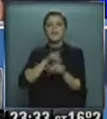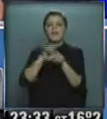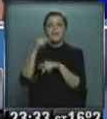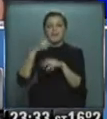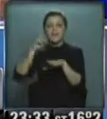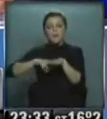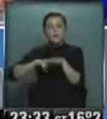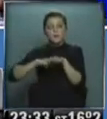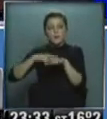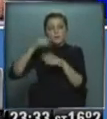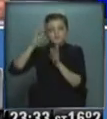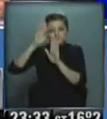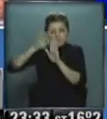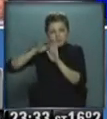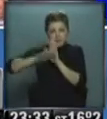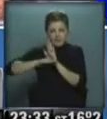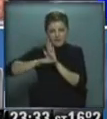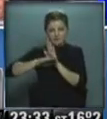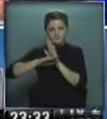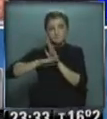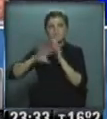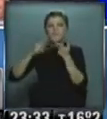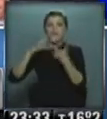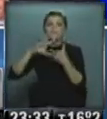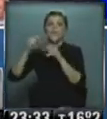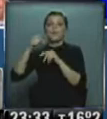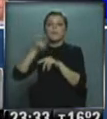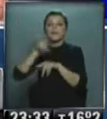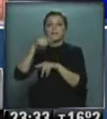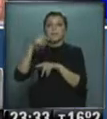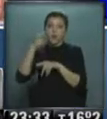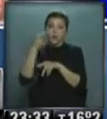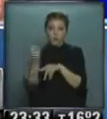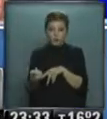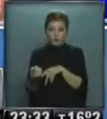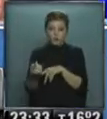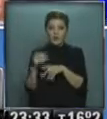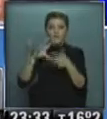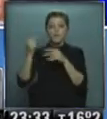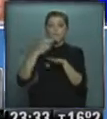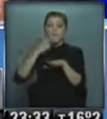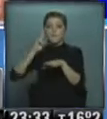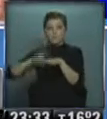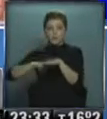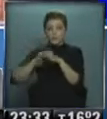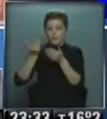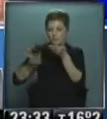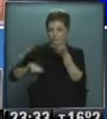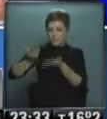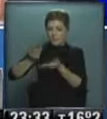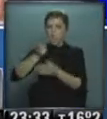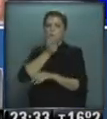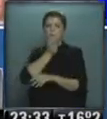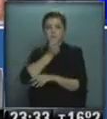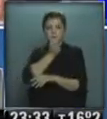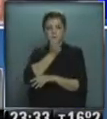impuesto sobre los salarios si buscar alguna forma de compensación con otro tipo de impuestos quizás el impuesto a las ganancias a